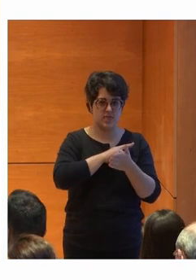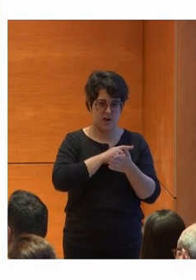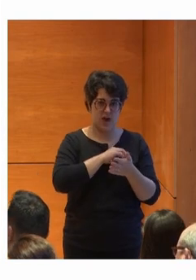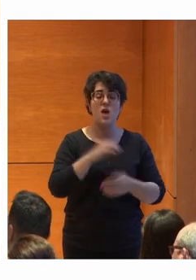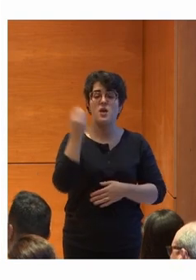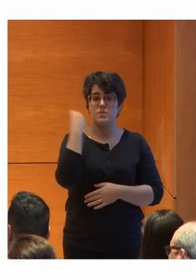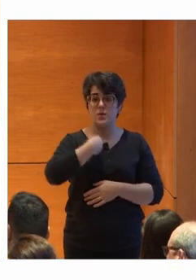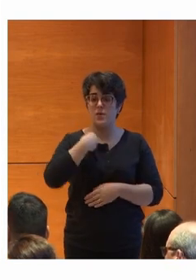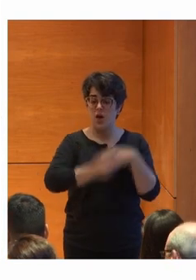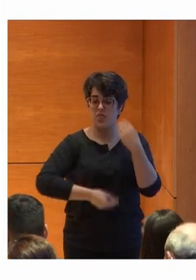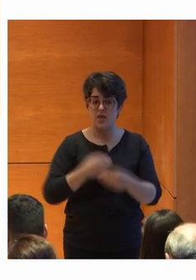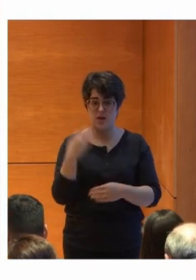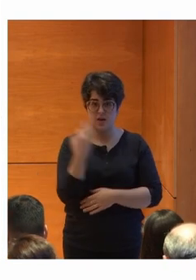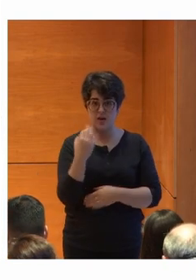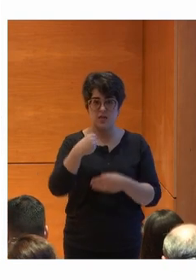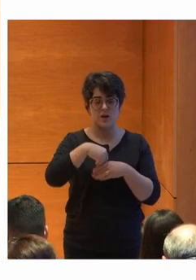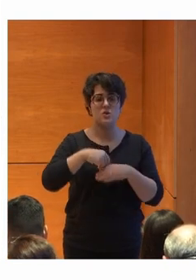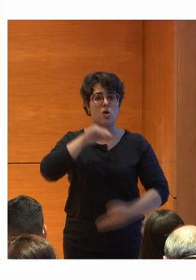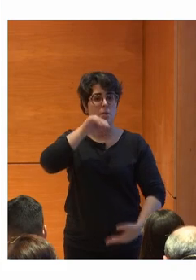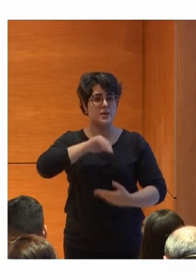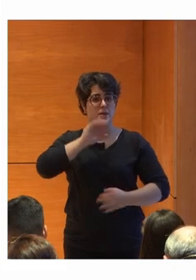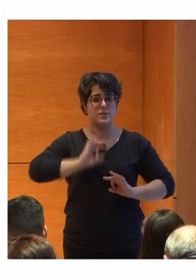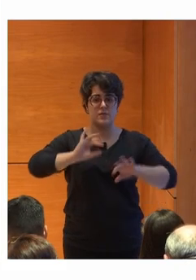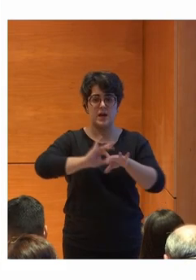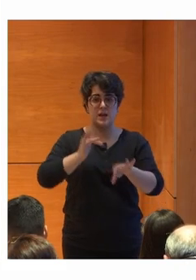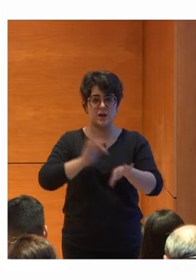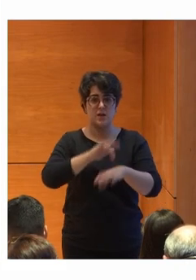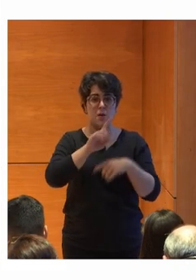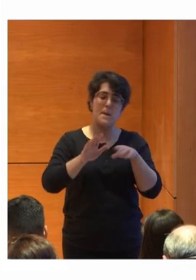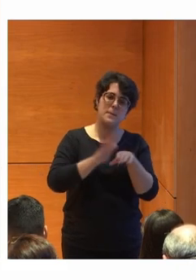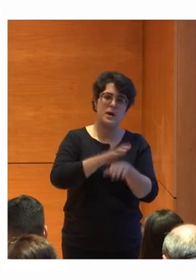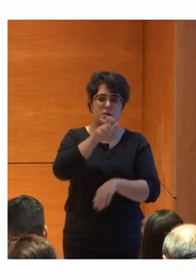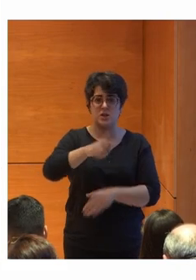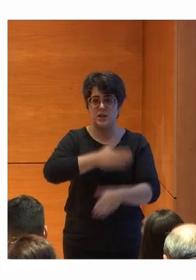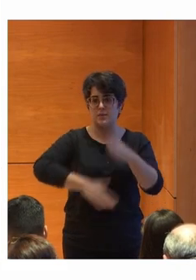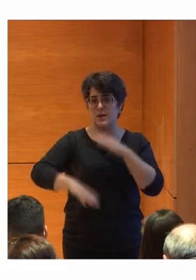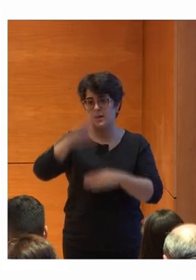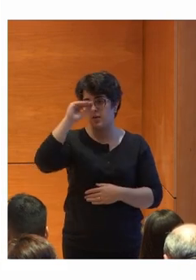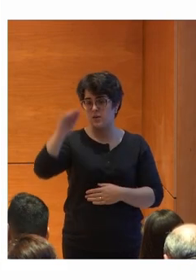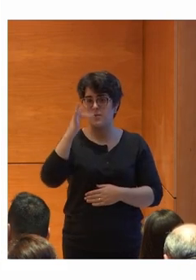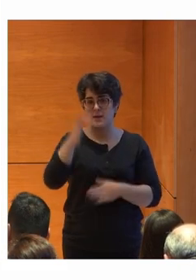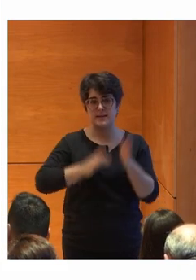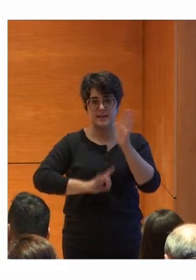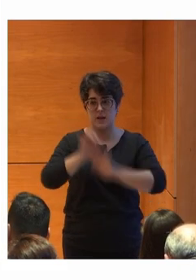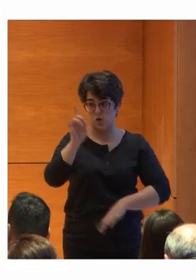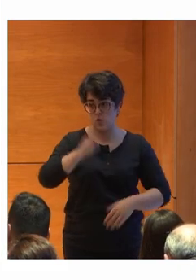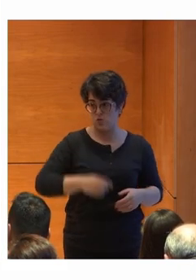sobre competencias digitales para personas con discapacidad intelectual y del desarrollo.